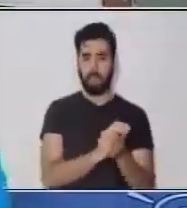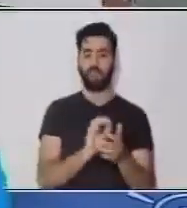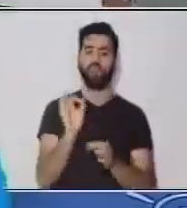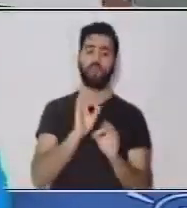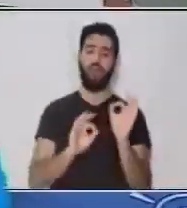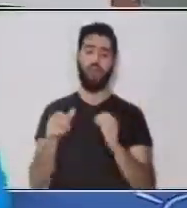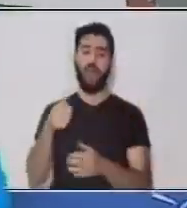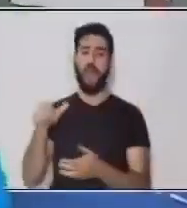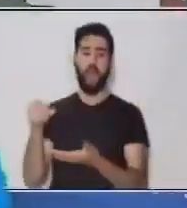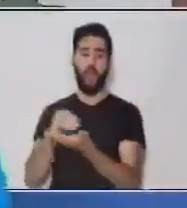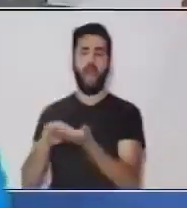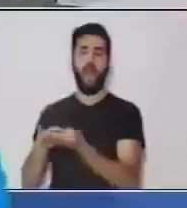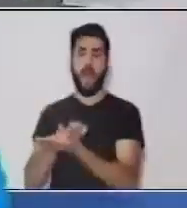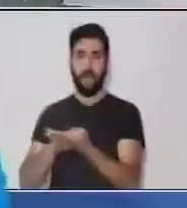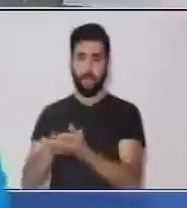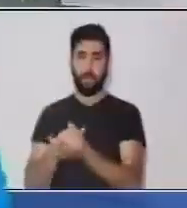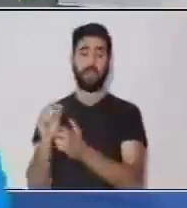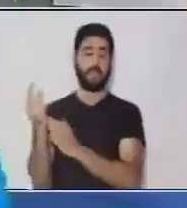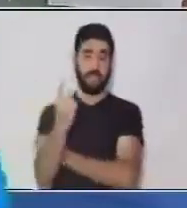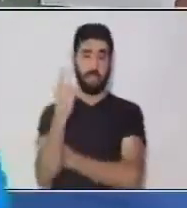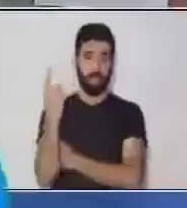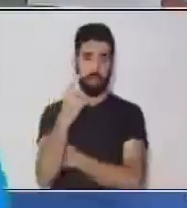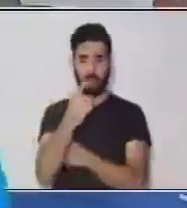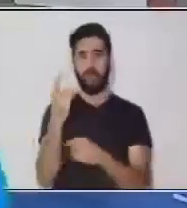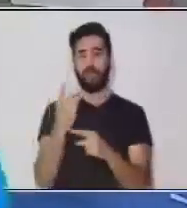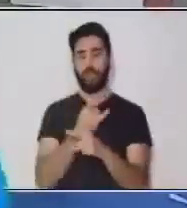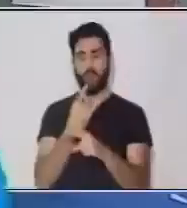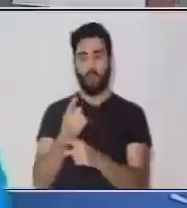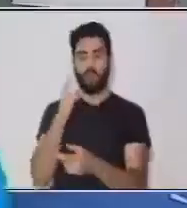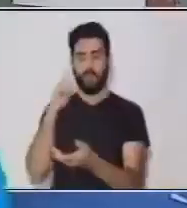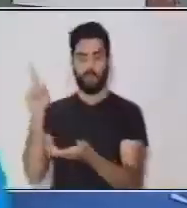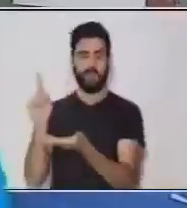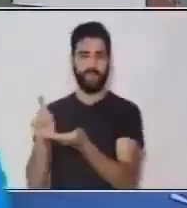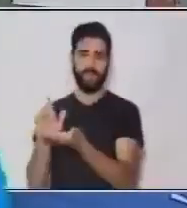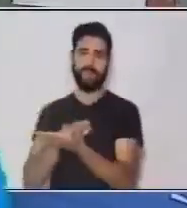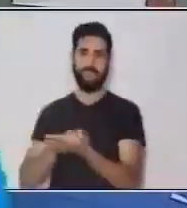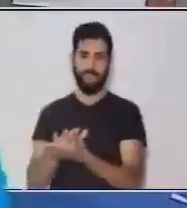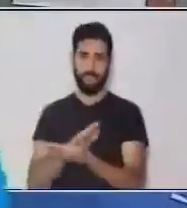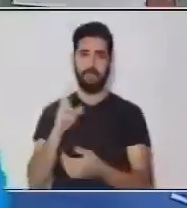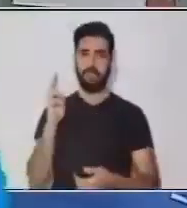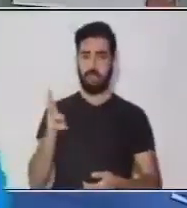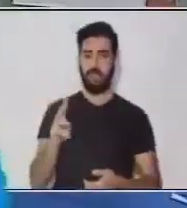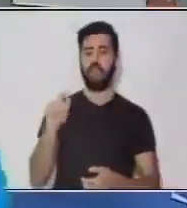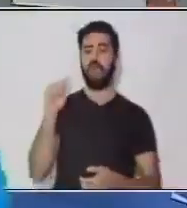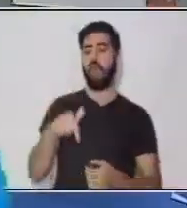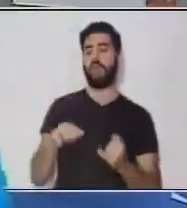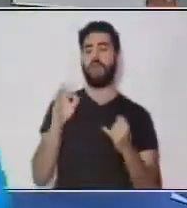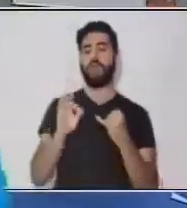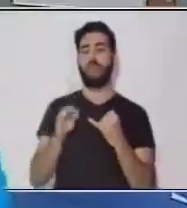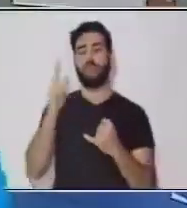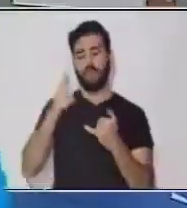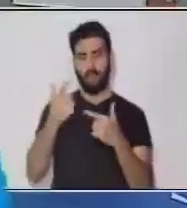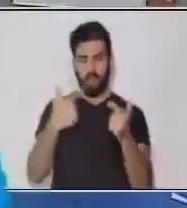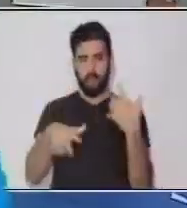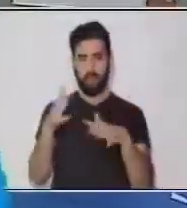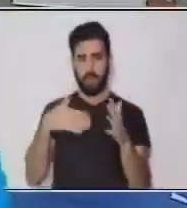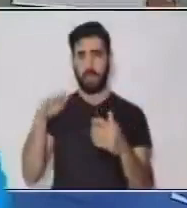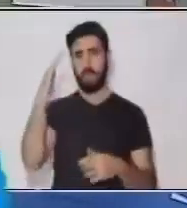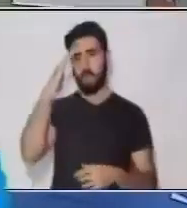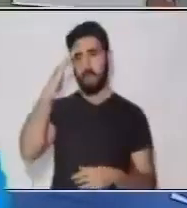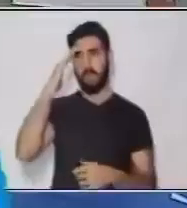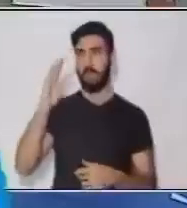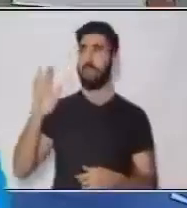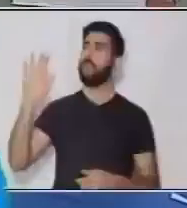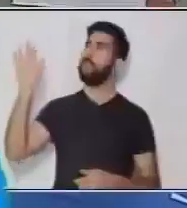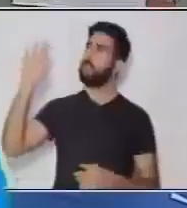tocas superficies, es importante que utilices gel antibacterial. En la interpretación de la lengua de señas tenemos a